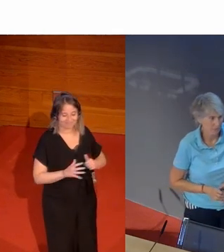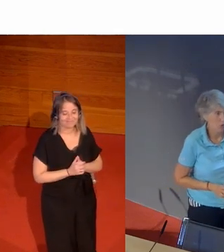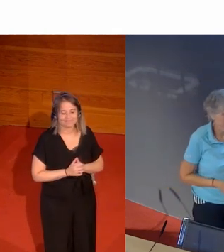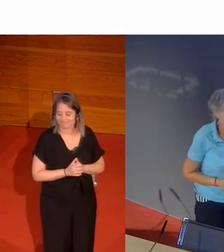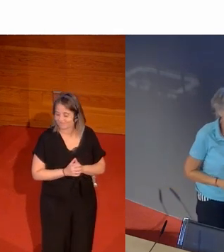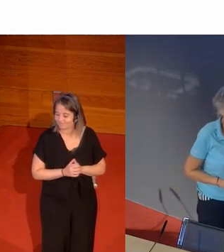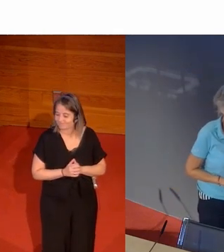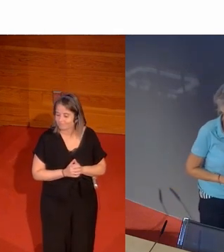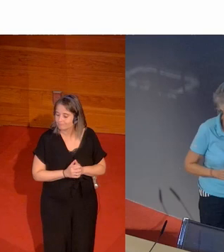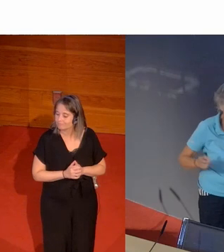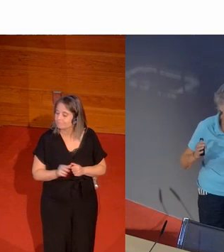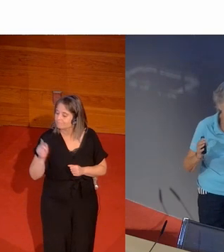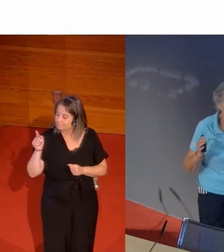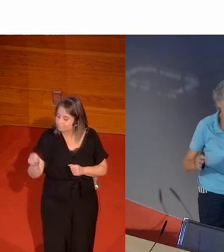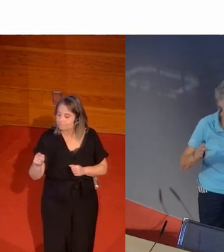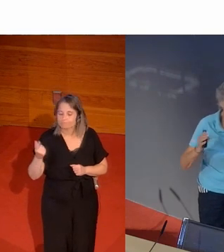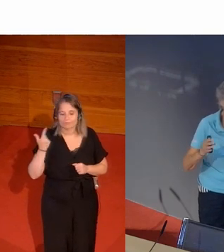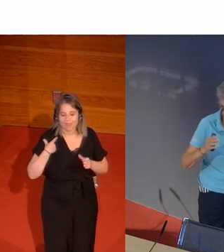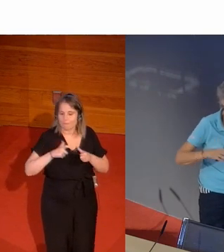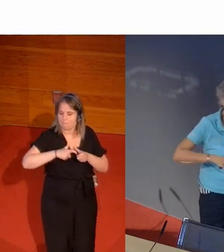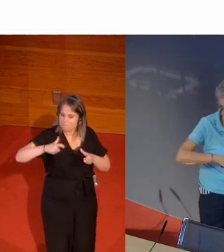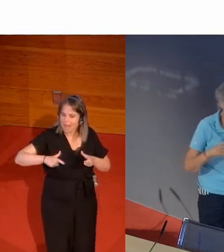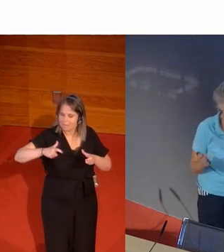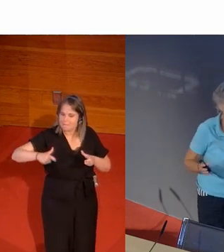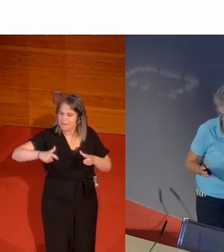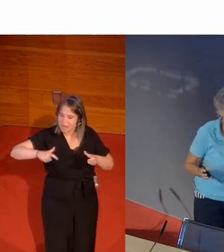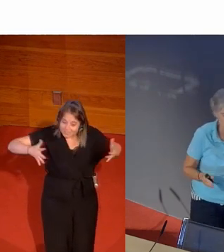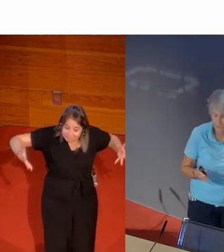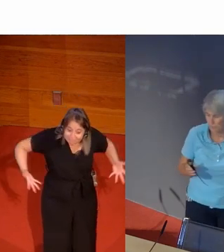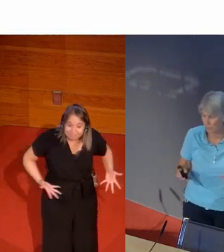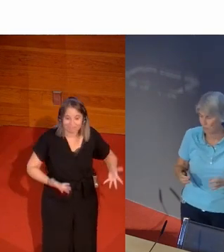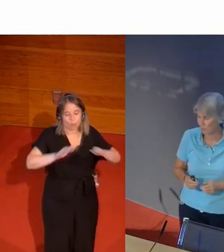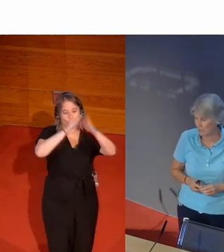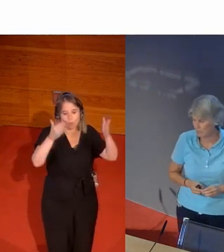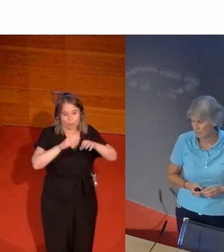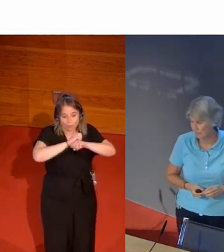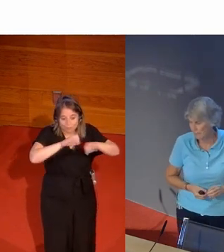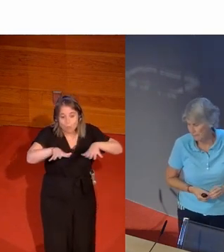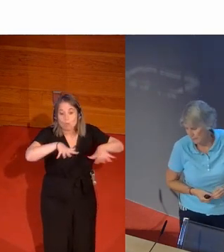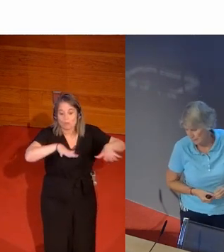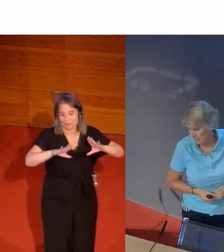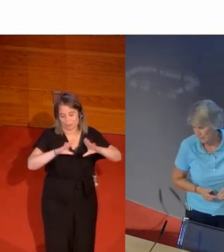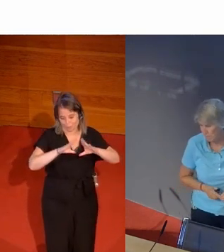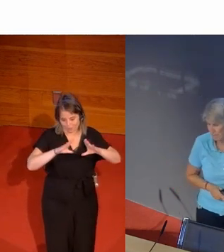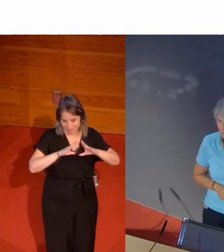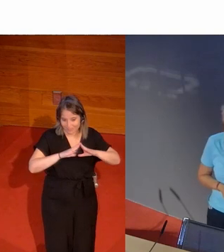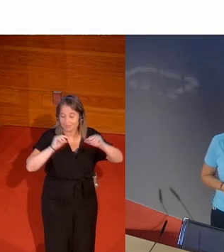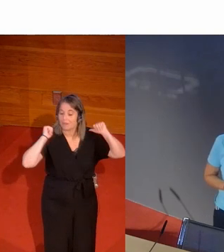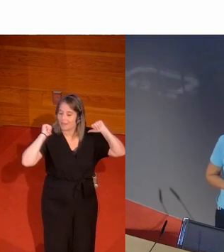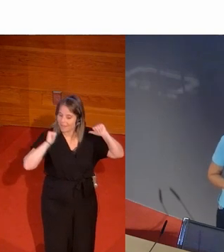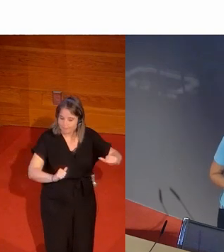Alice Millat no ceja pero ya su crecimiento y su impulso se expande a todo el mundo y es el movimiento feminista el que